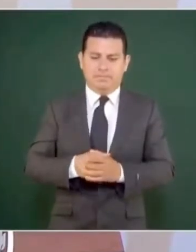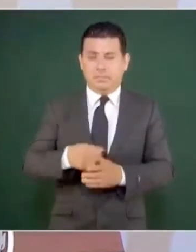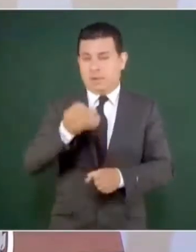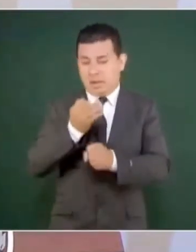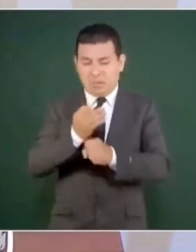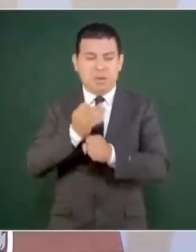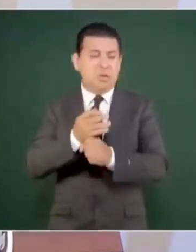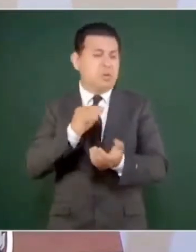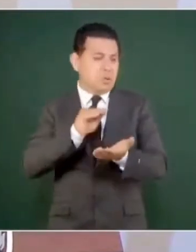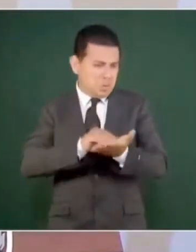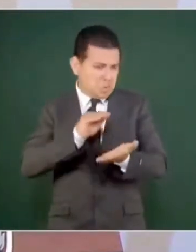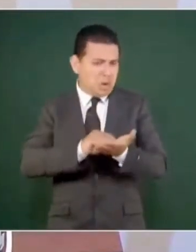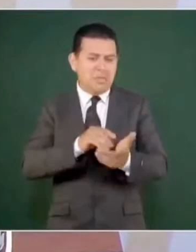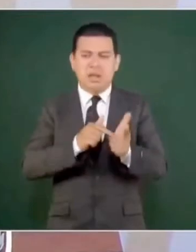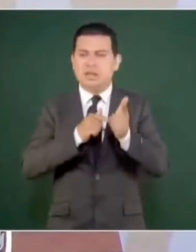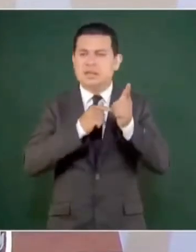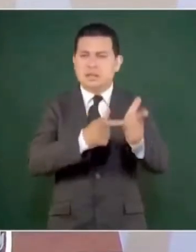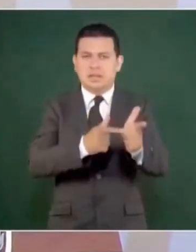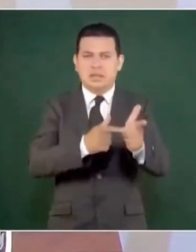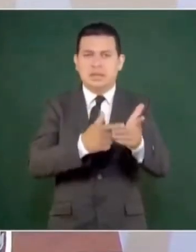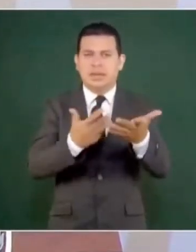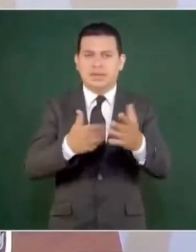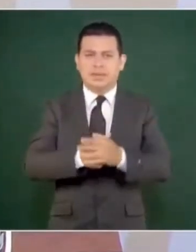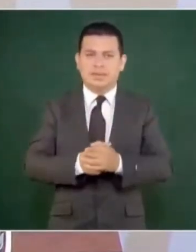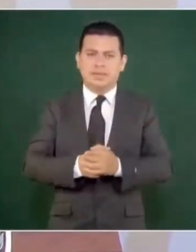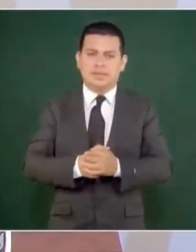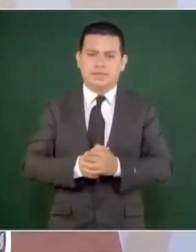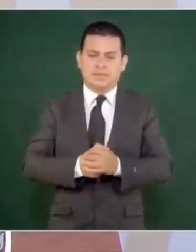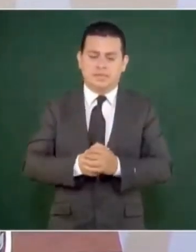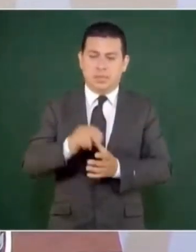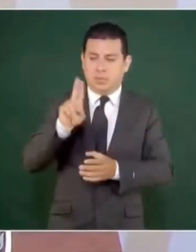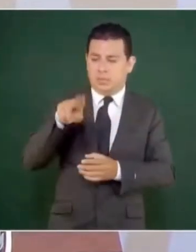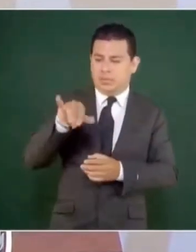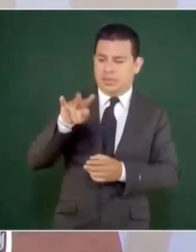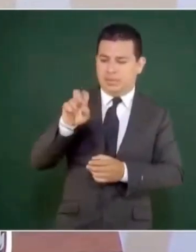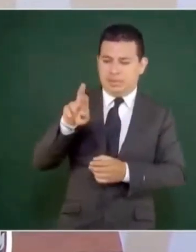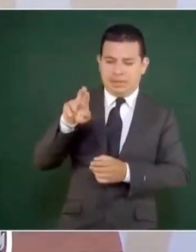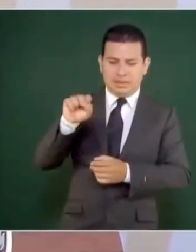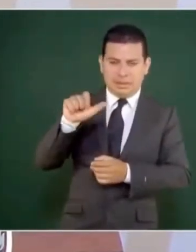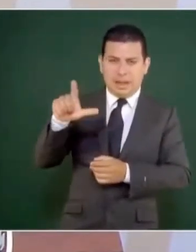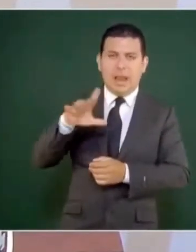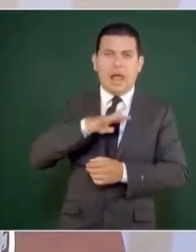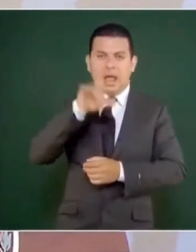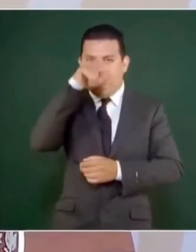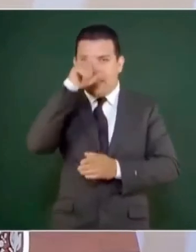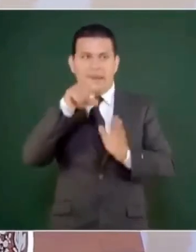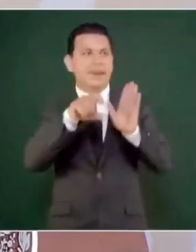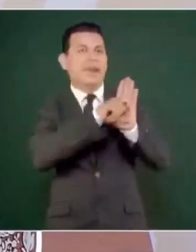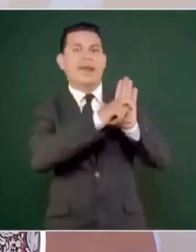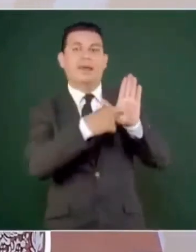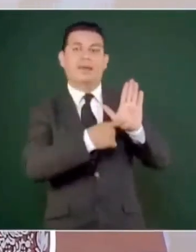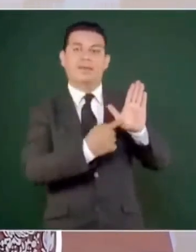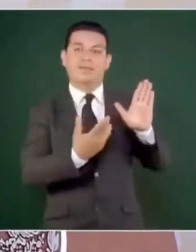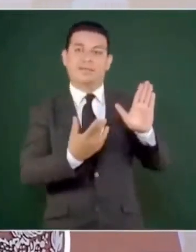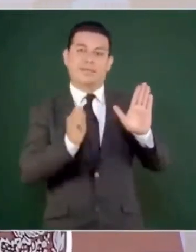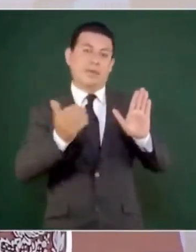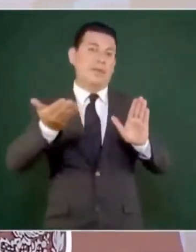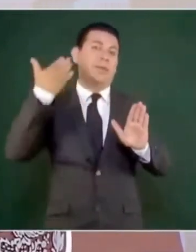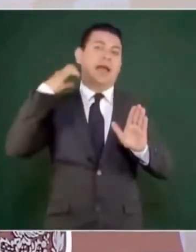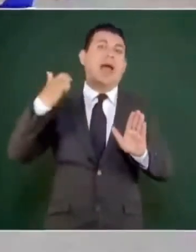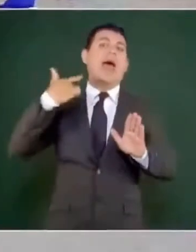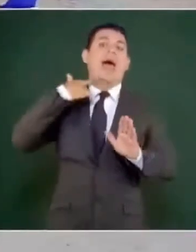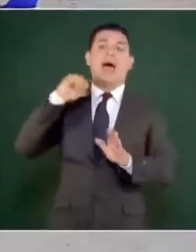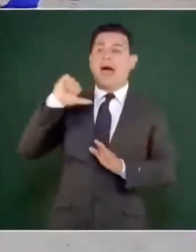el universal trae el águila de la compañía de la